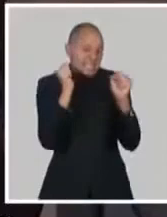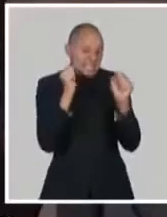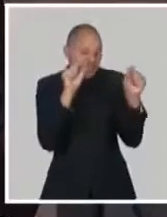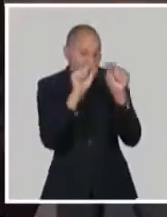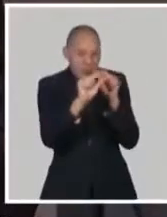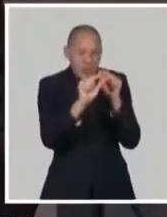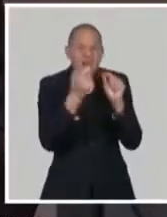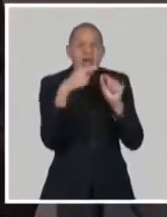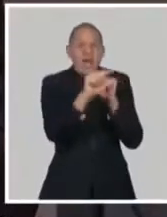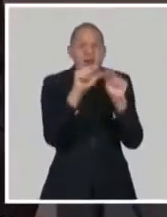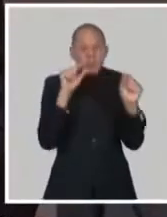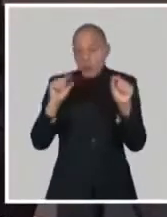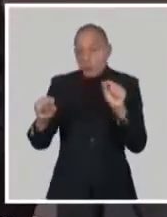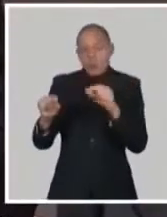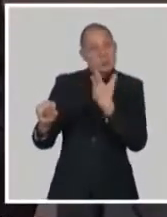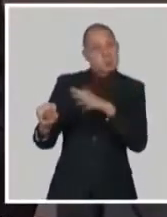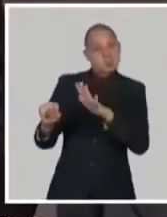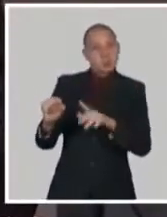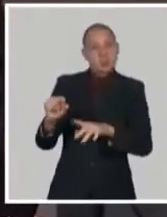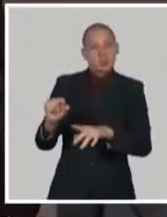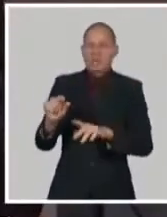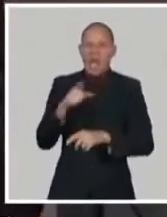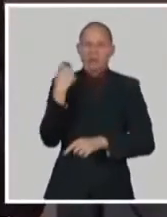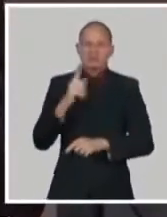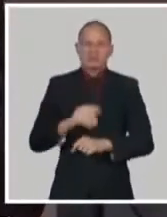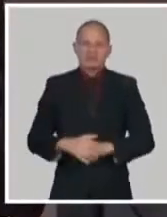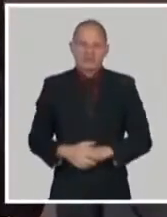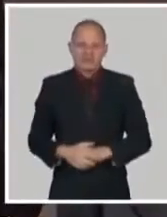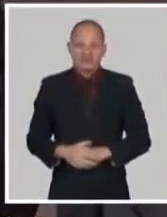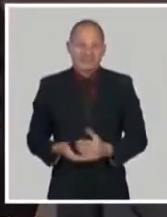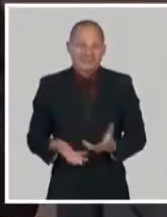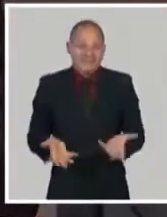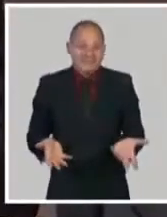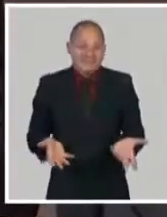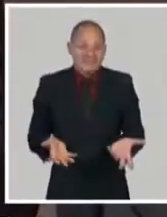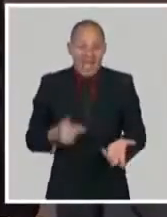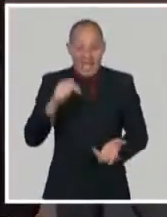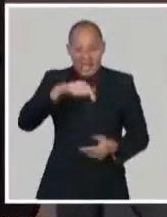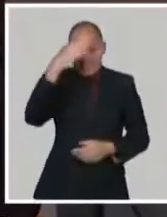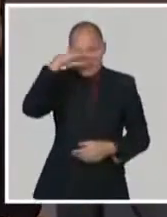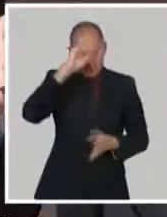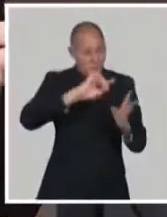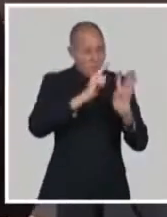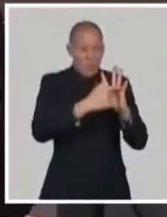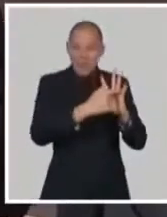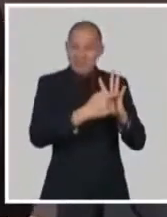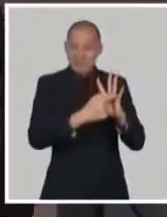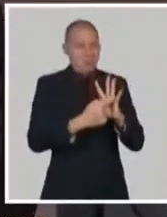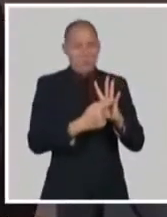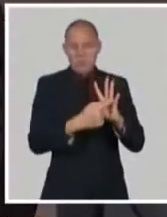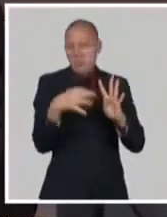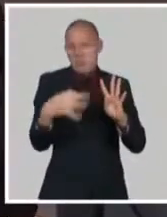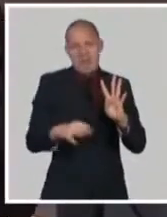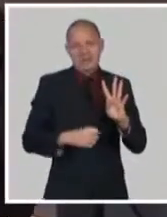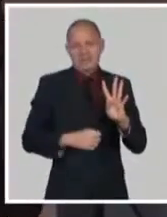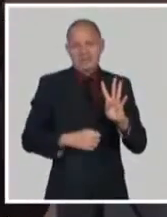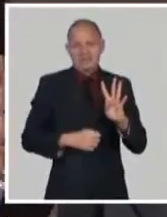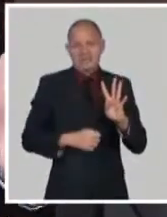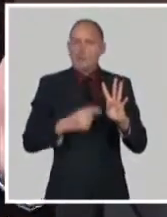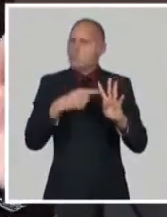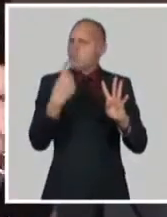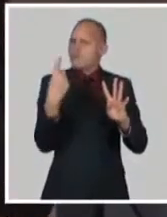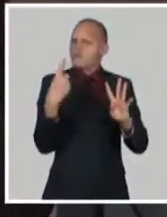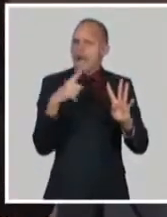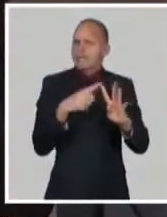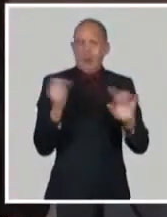por ejemplo, esa es una de las ventajas que tienen, en este caso, los candidatos vacunales que nosotros utilizamos, que no requiere temperatura de congelación para su cadena de